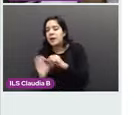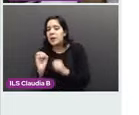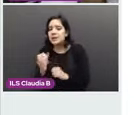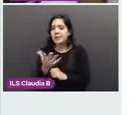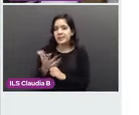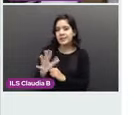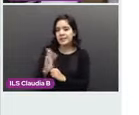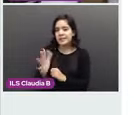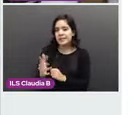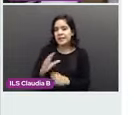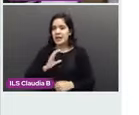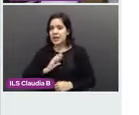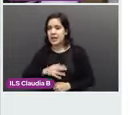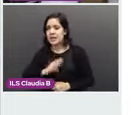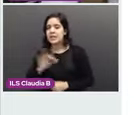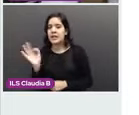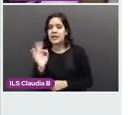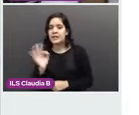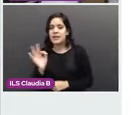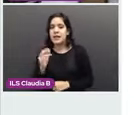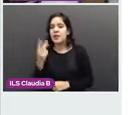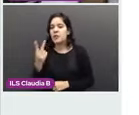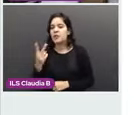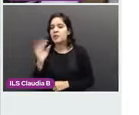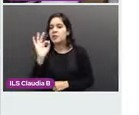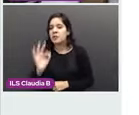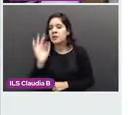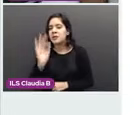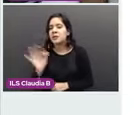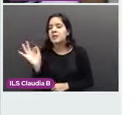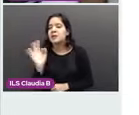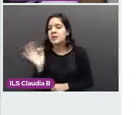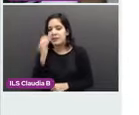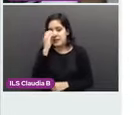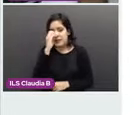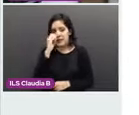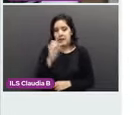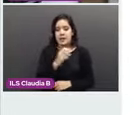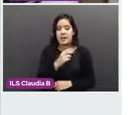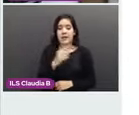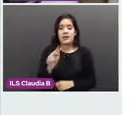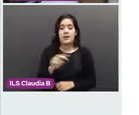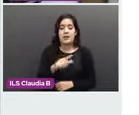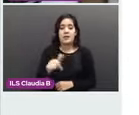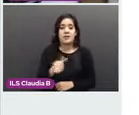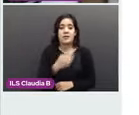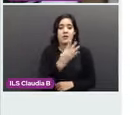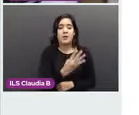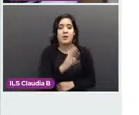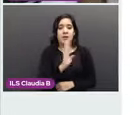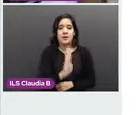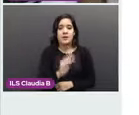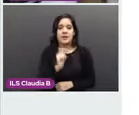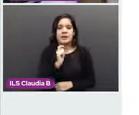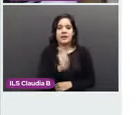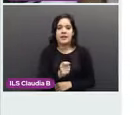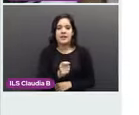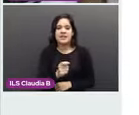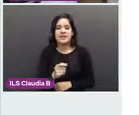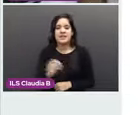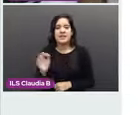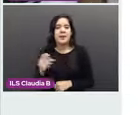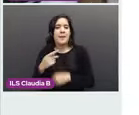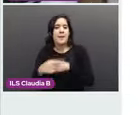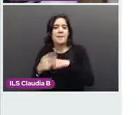El riesgo es del 2 al 10%. El VIRRAX B, moderada sospecha de cáncer de mama, el riesgo para cáncer es del